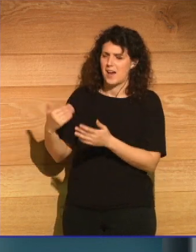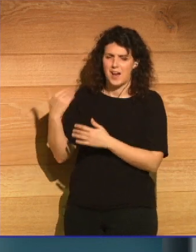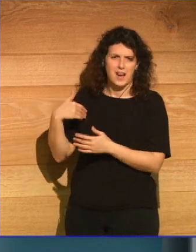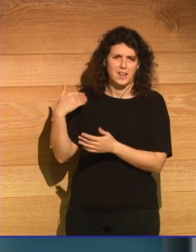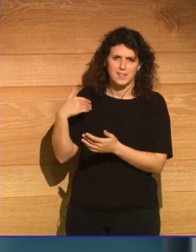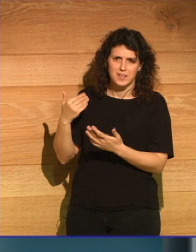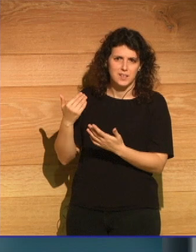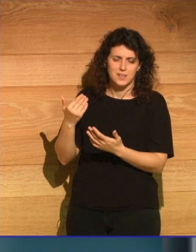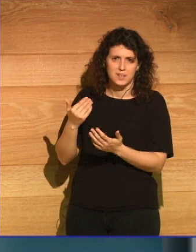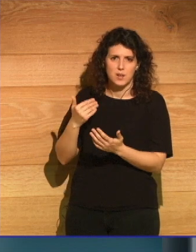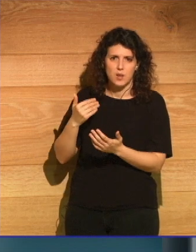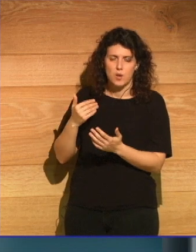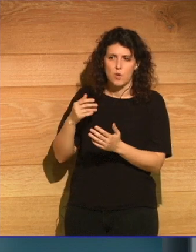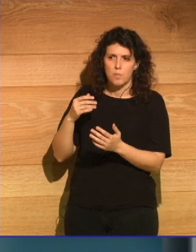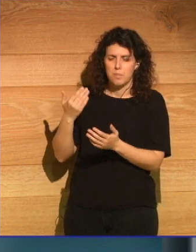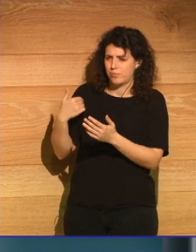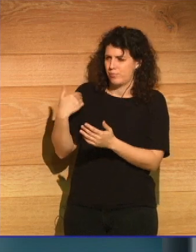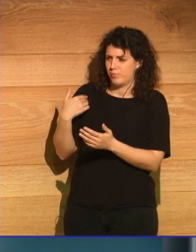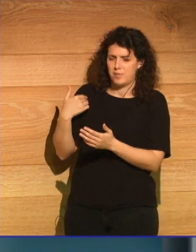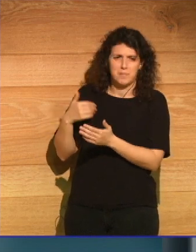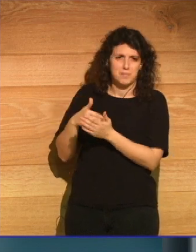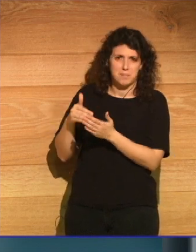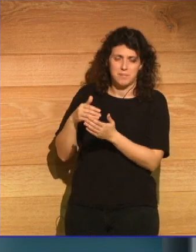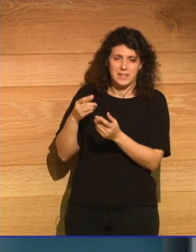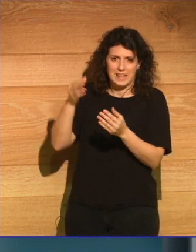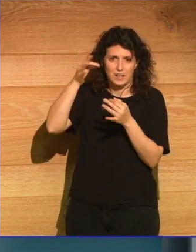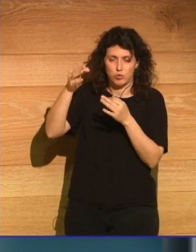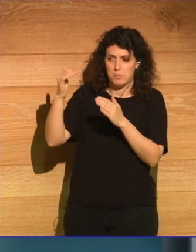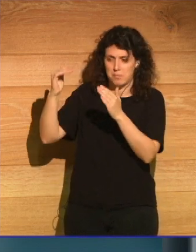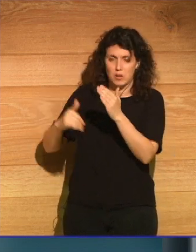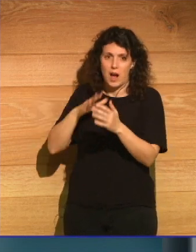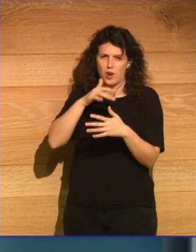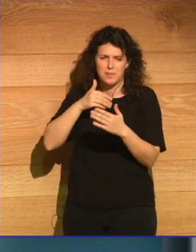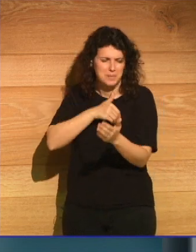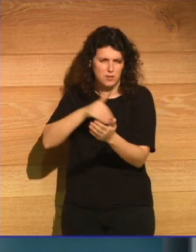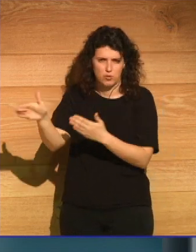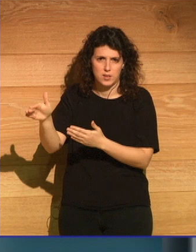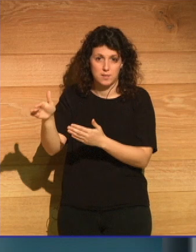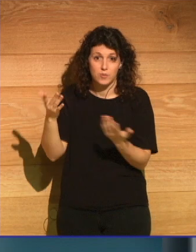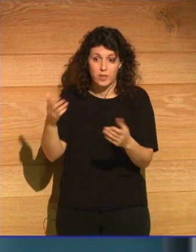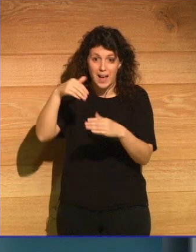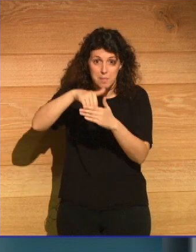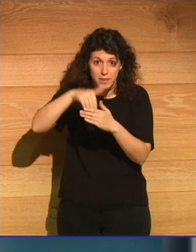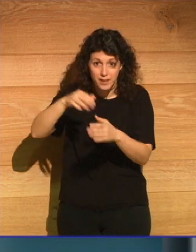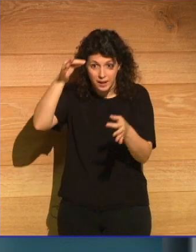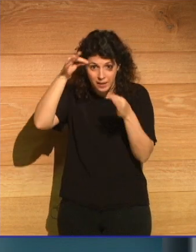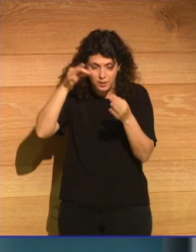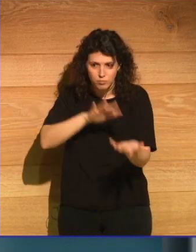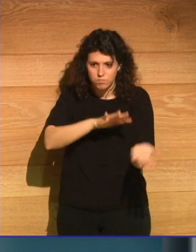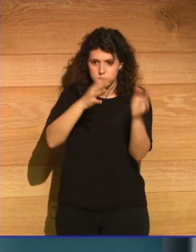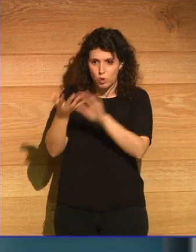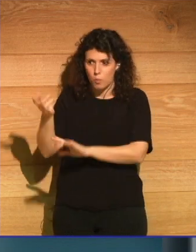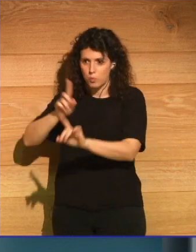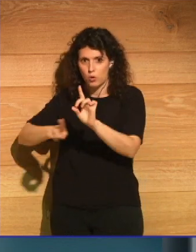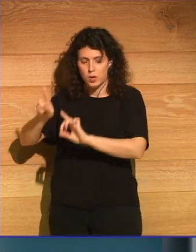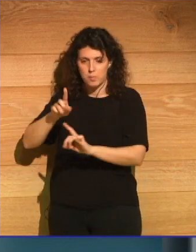cualquier otro punto del pasado. Y el problema del almacenaje de los datos se está convirtiendo en un problema. No